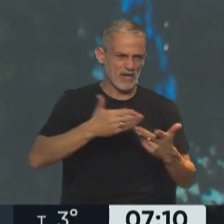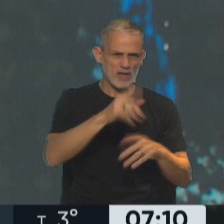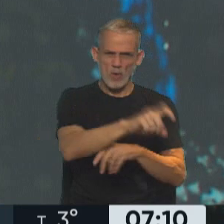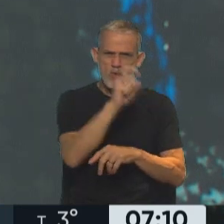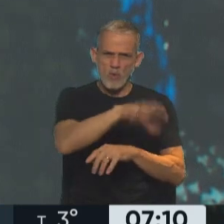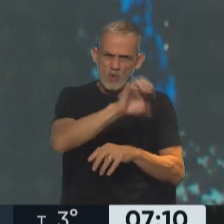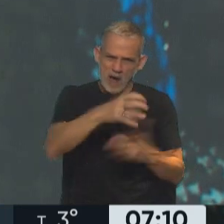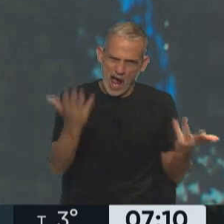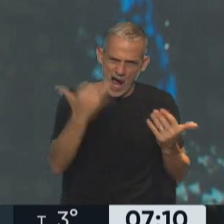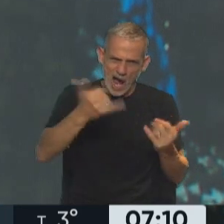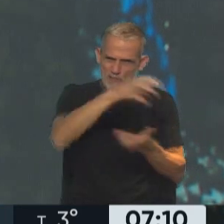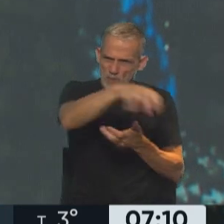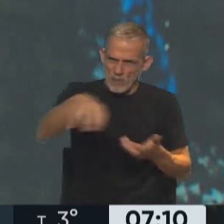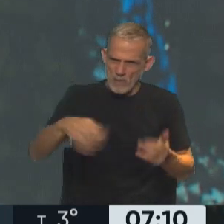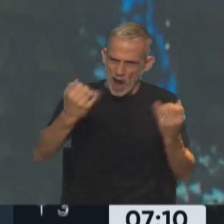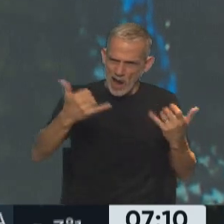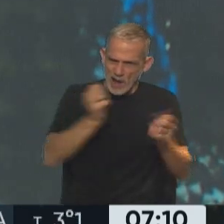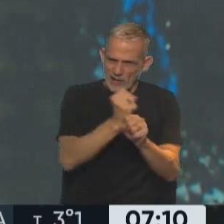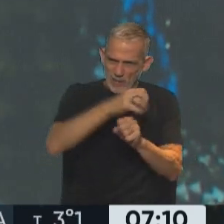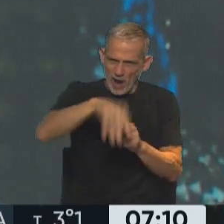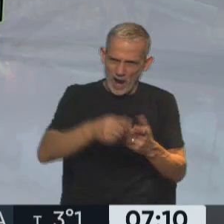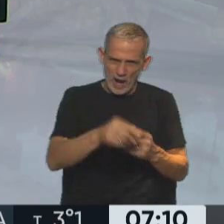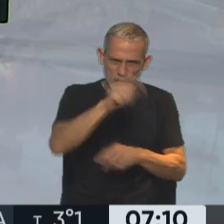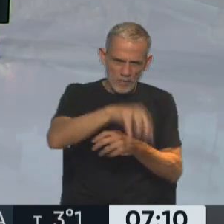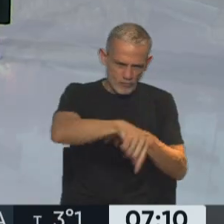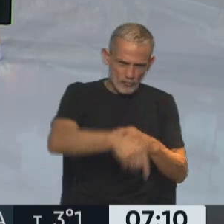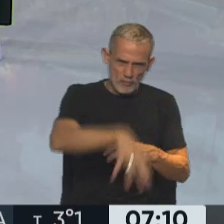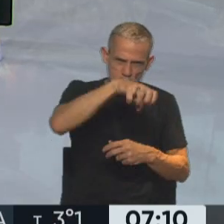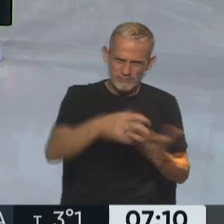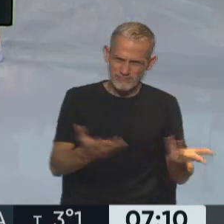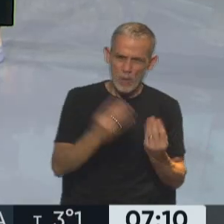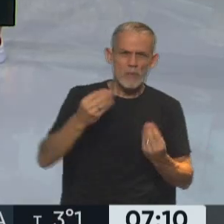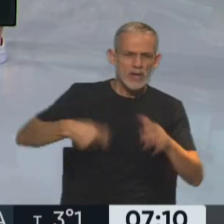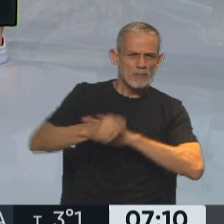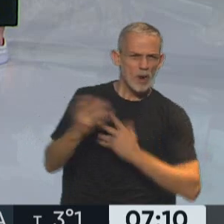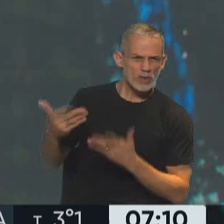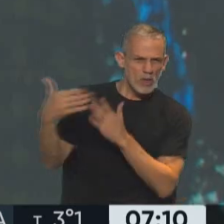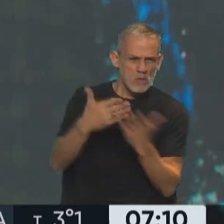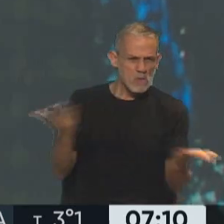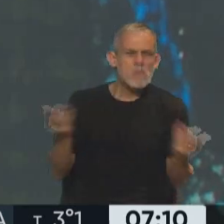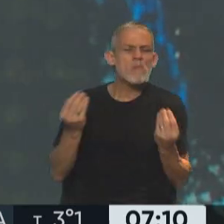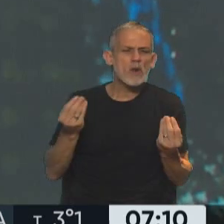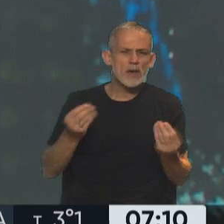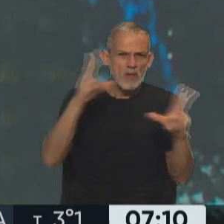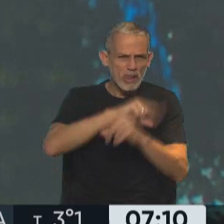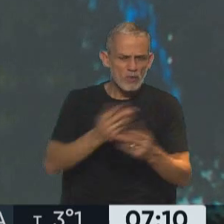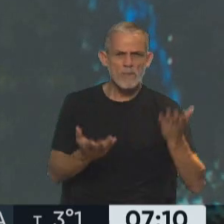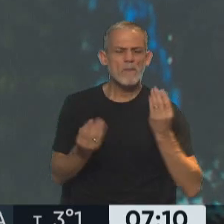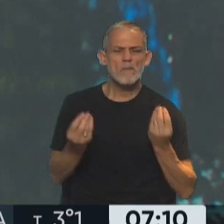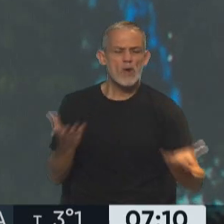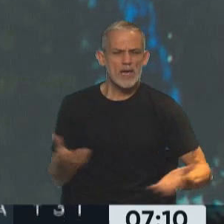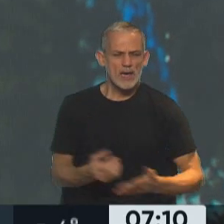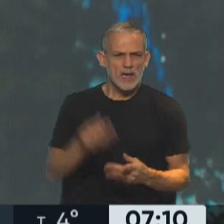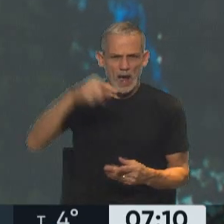las petroleras más importantes del mundo trabajando en la República Argentina. ¿Por qué no tenemos gasoil? Si nunca nos pasó esto de no